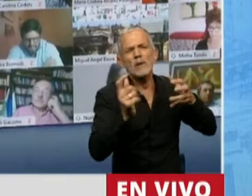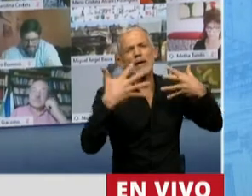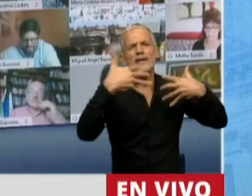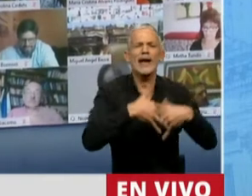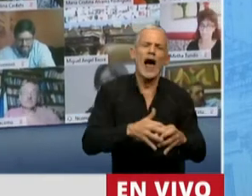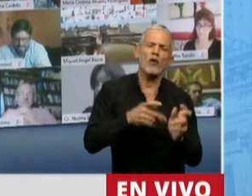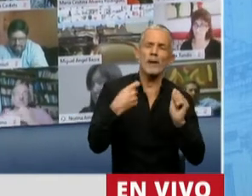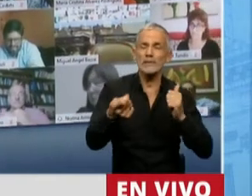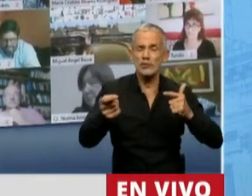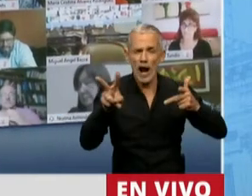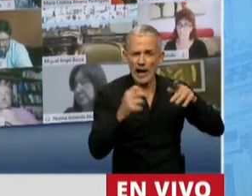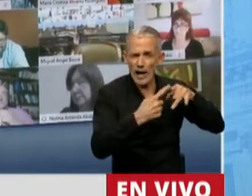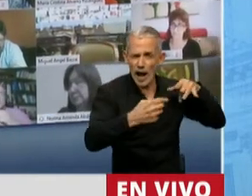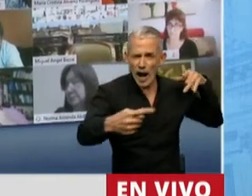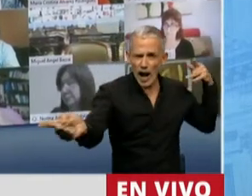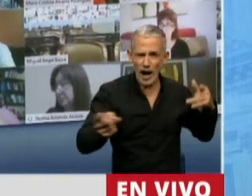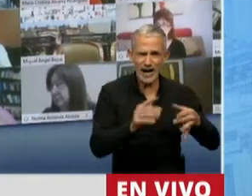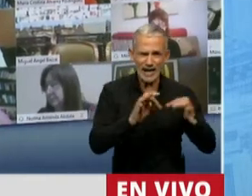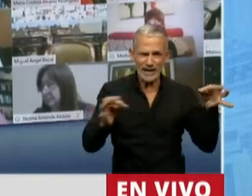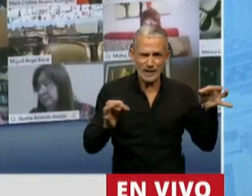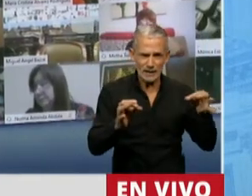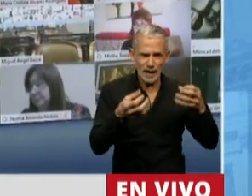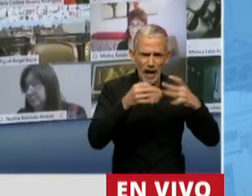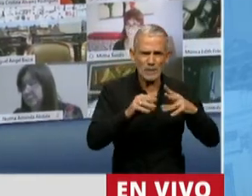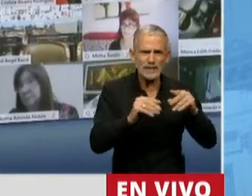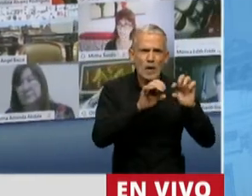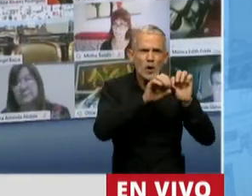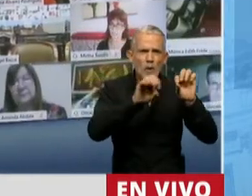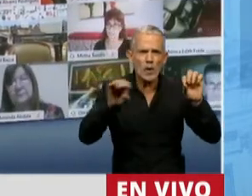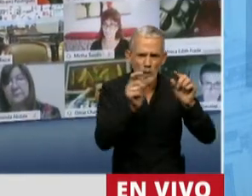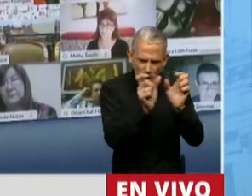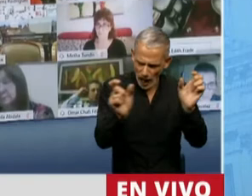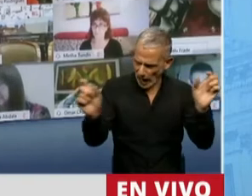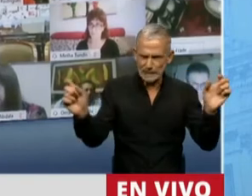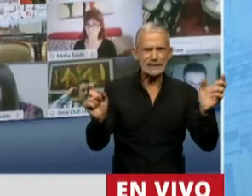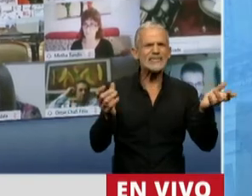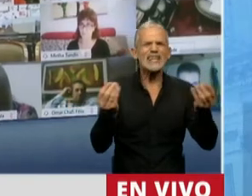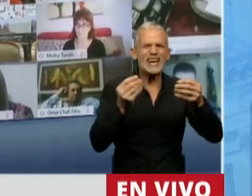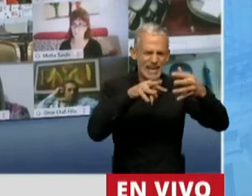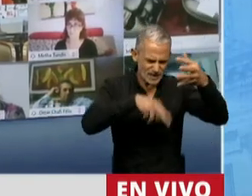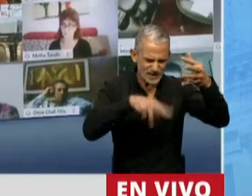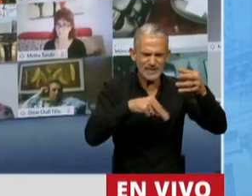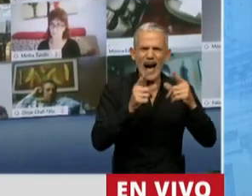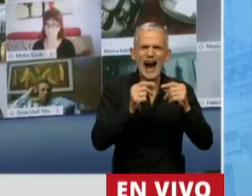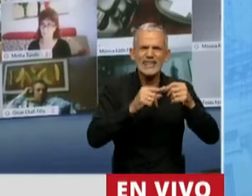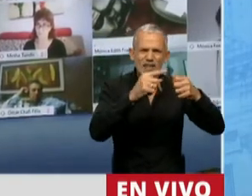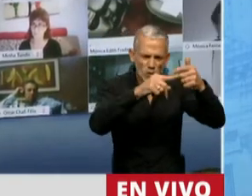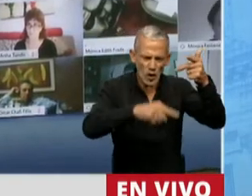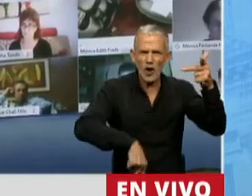Previsional Argentino. Cuando empezamos a leer el articulado lo único que es una